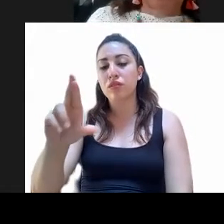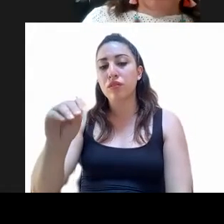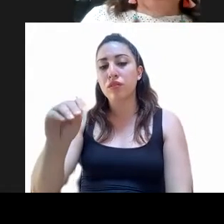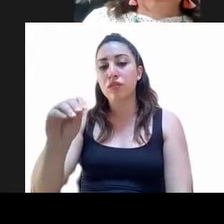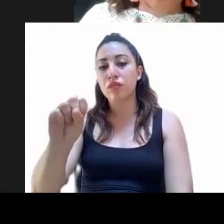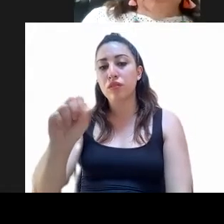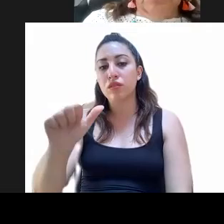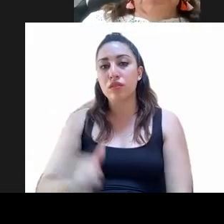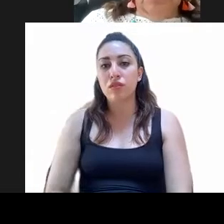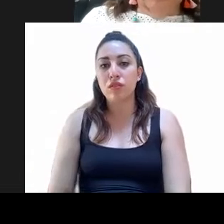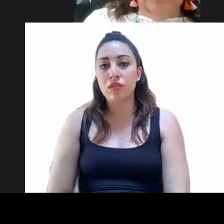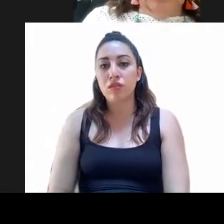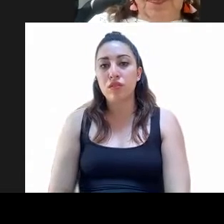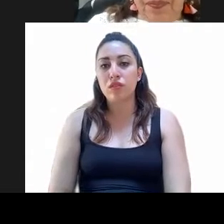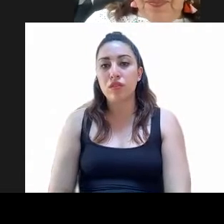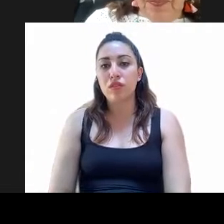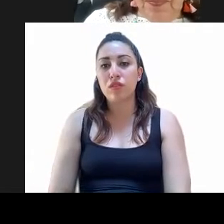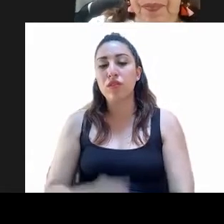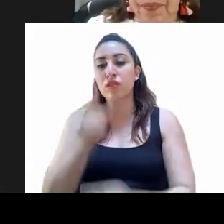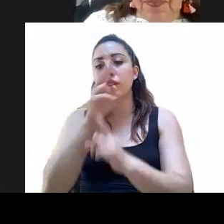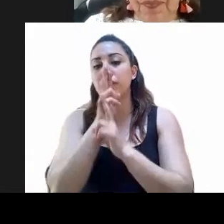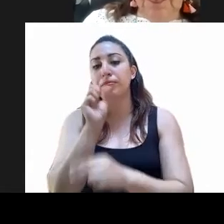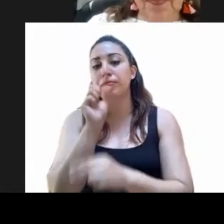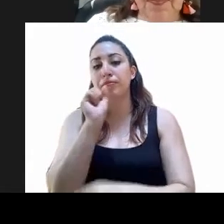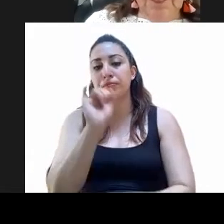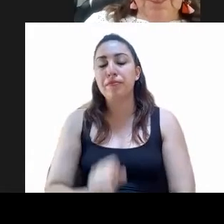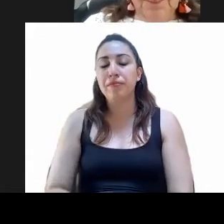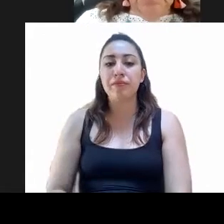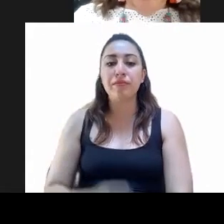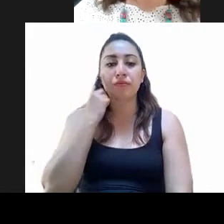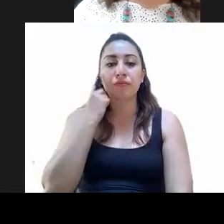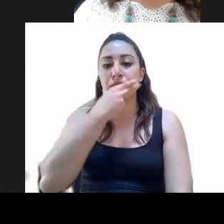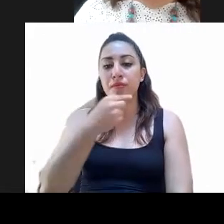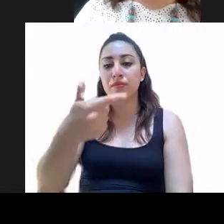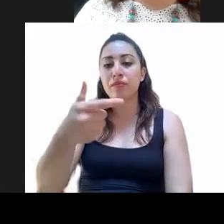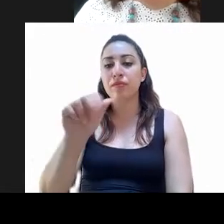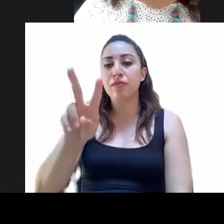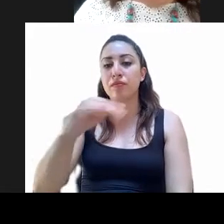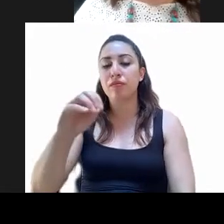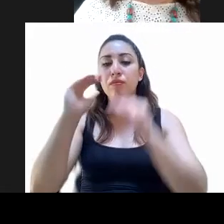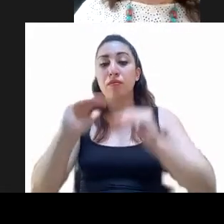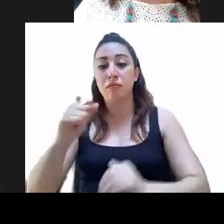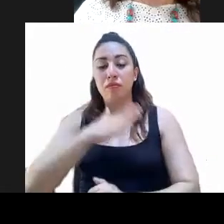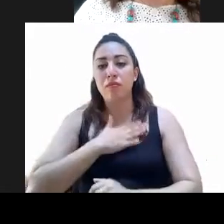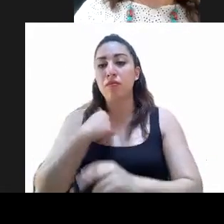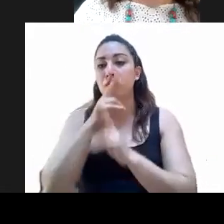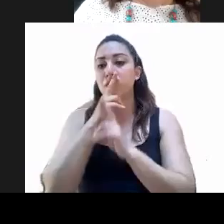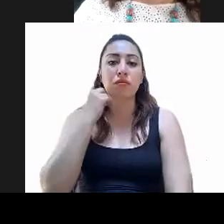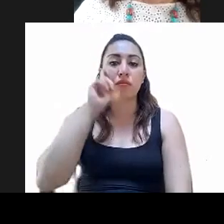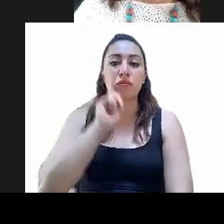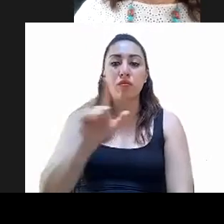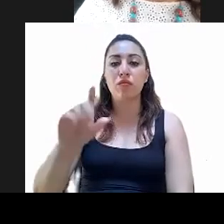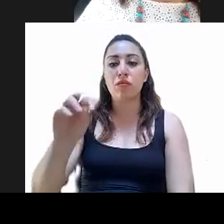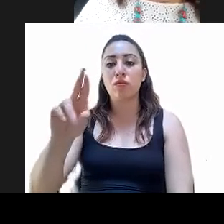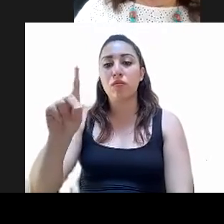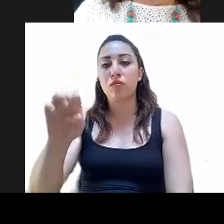A favor. Jorge Gaviño Ambriz. La de la voz, Jeanette Elizabeth Guerrero Maya, favor. María de Lourdes Paz Reyes.